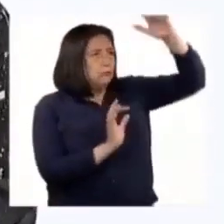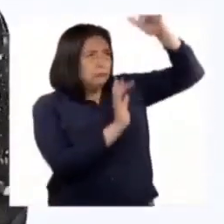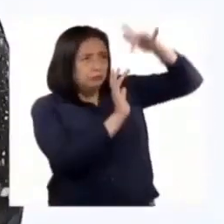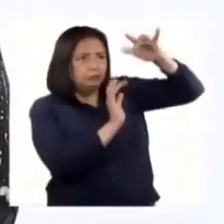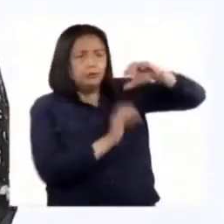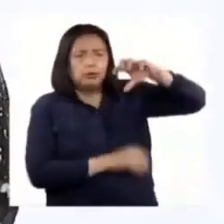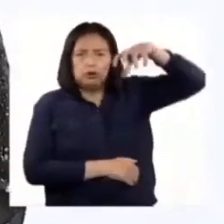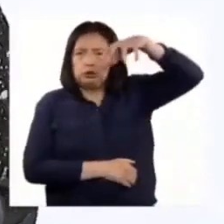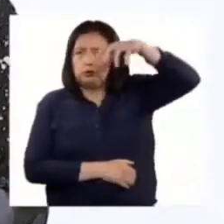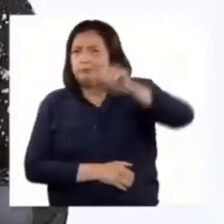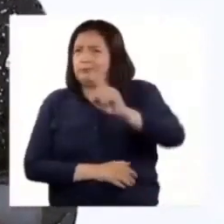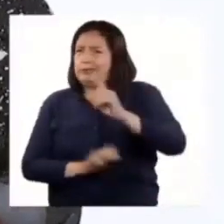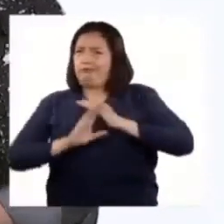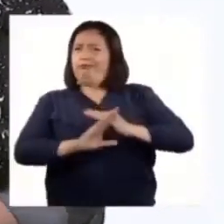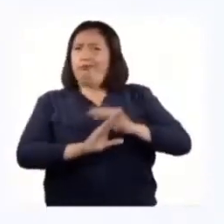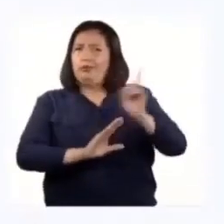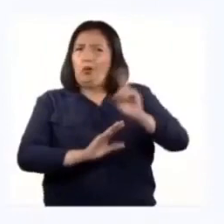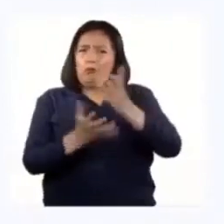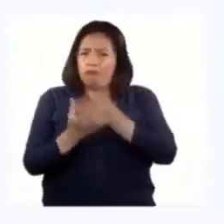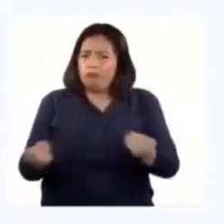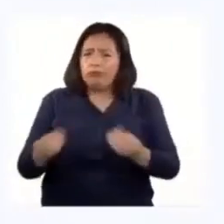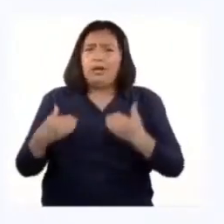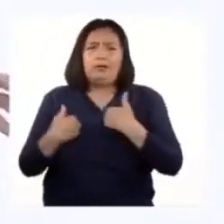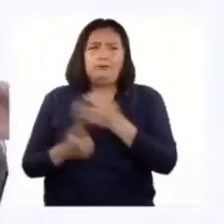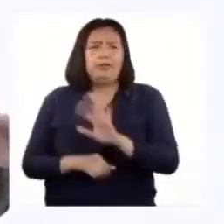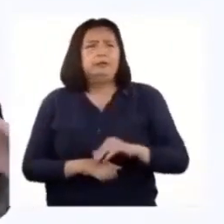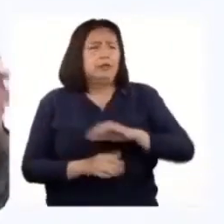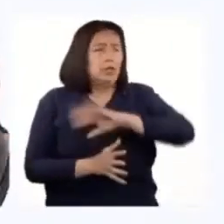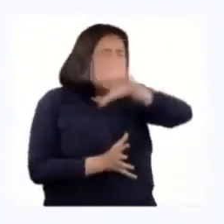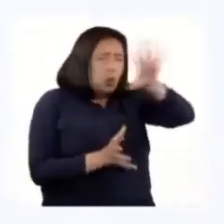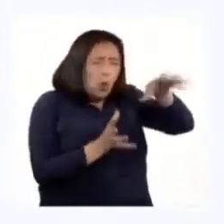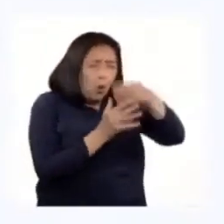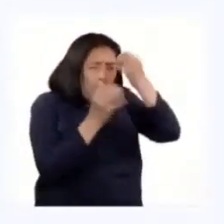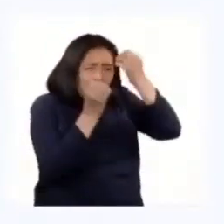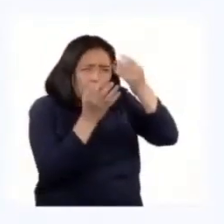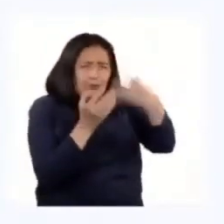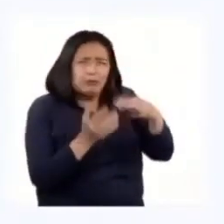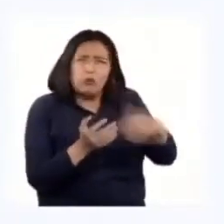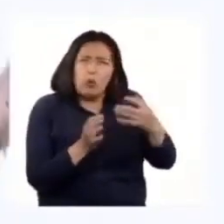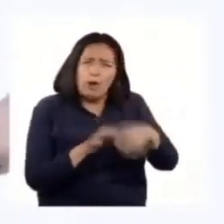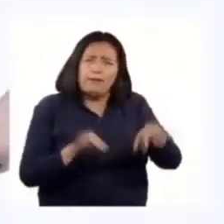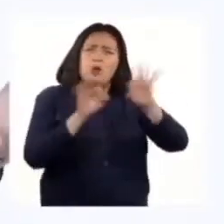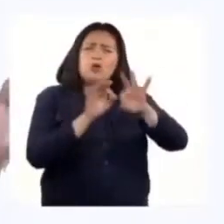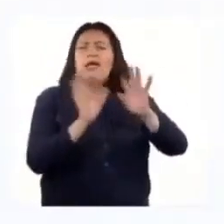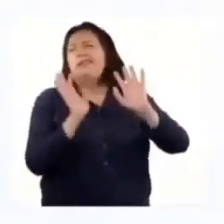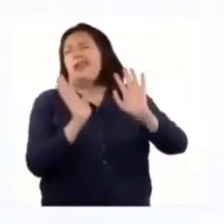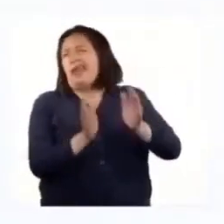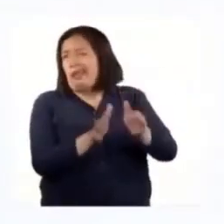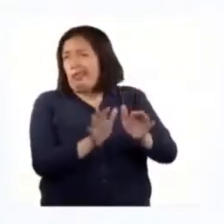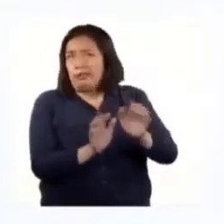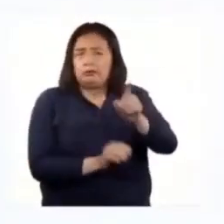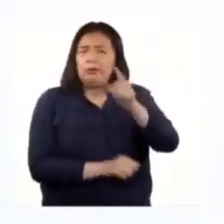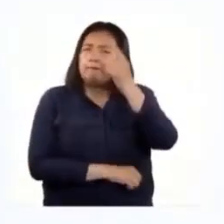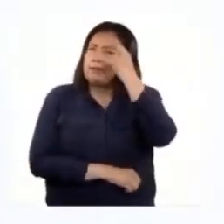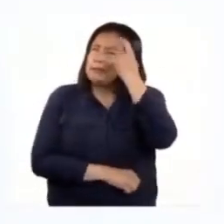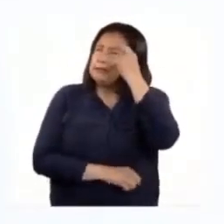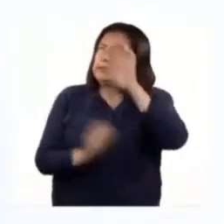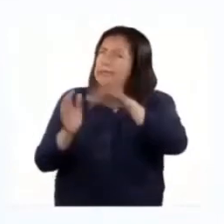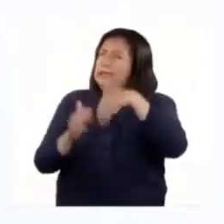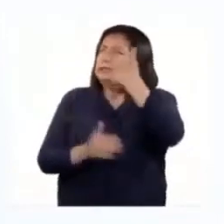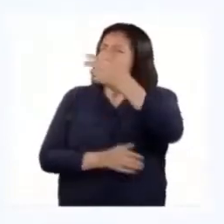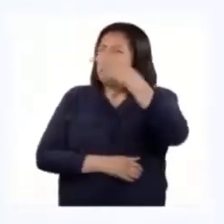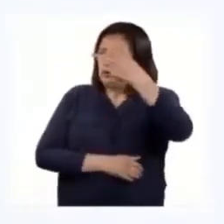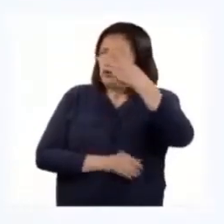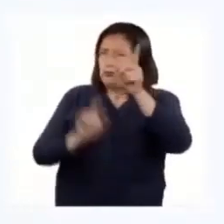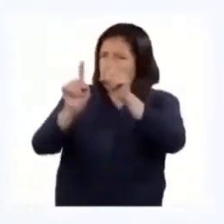drones para evitar la extinción de los animales. B. Para que toda esta información tan valiosa no se quede ahí, te invito a pensar en las siguientes